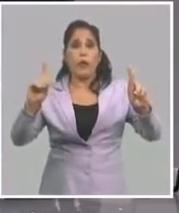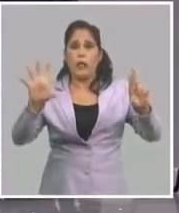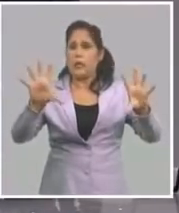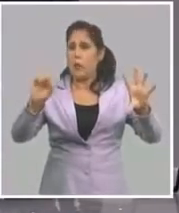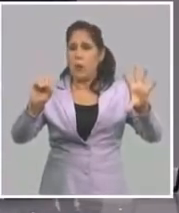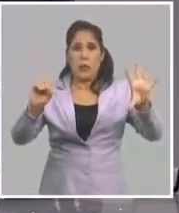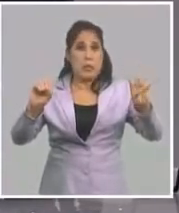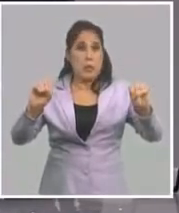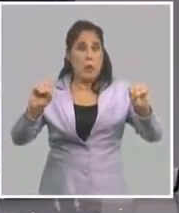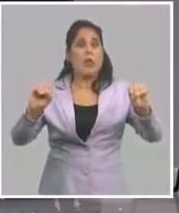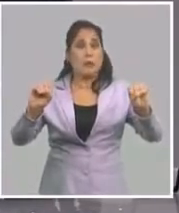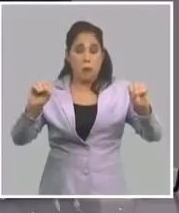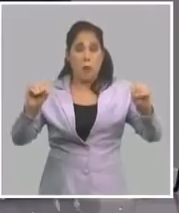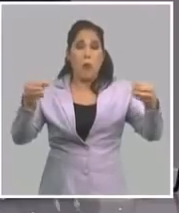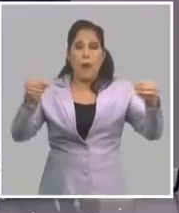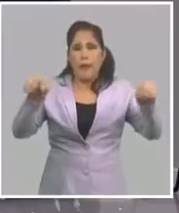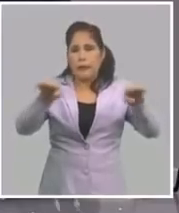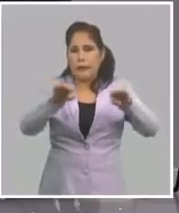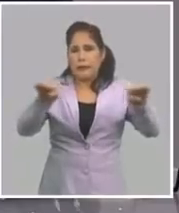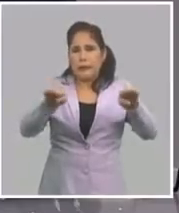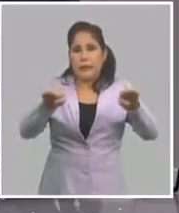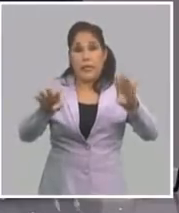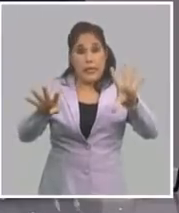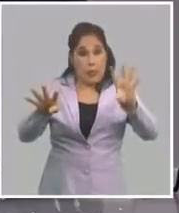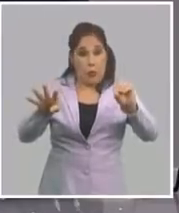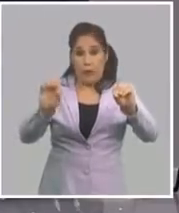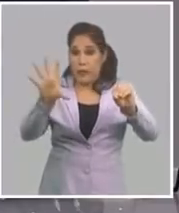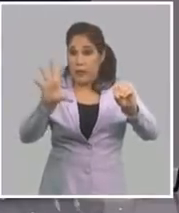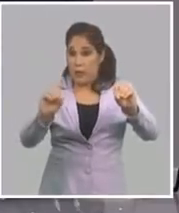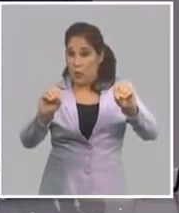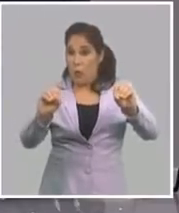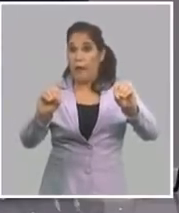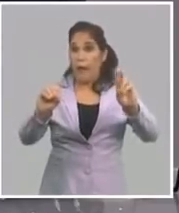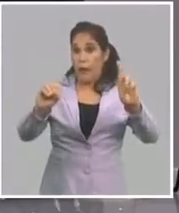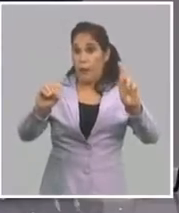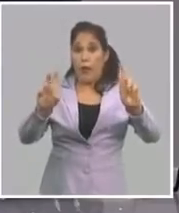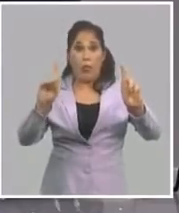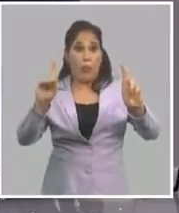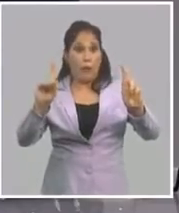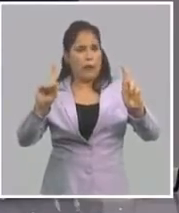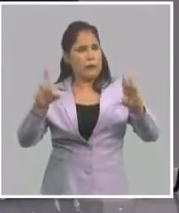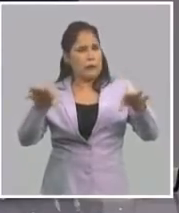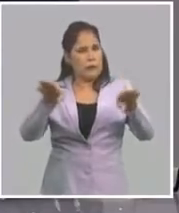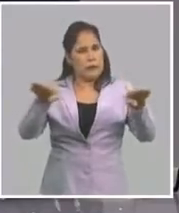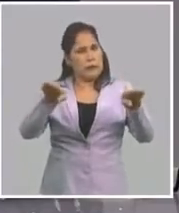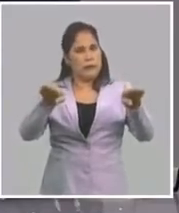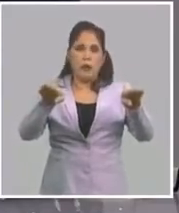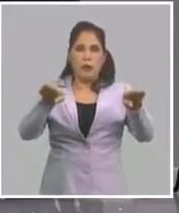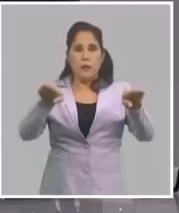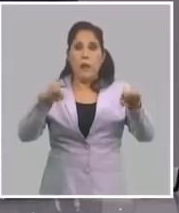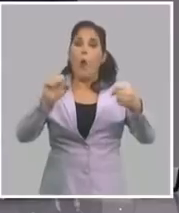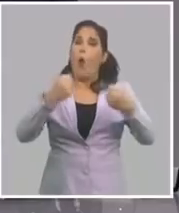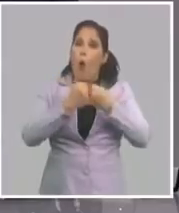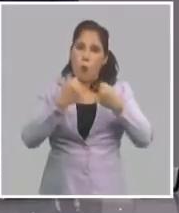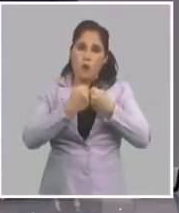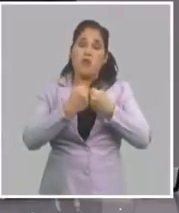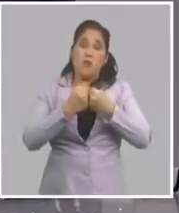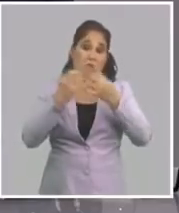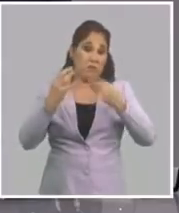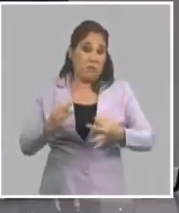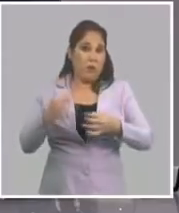Pero suponiendo hasta que llegue a un 50-50, cualquier cosa va a tener una férrea oposición